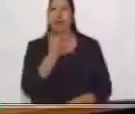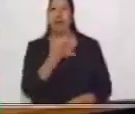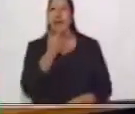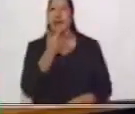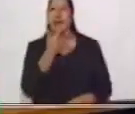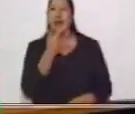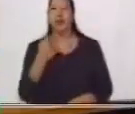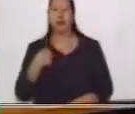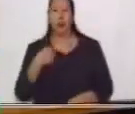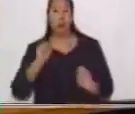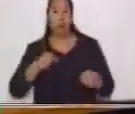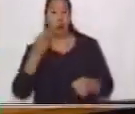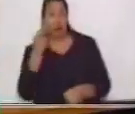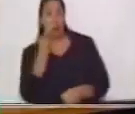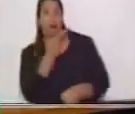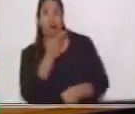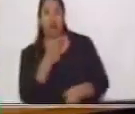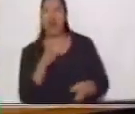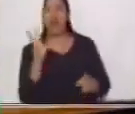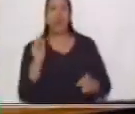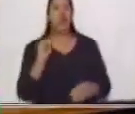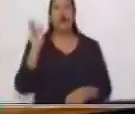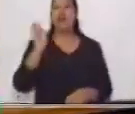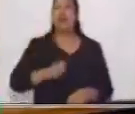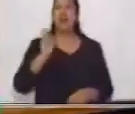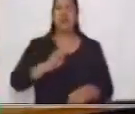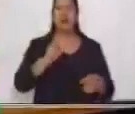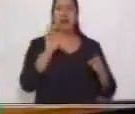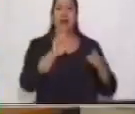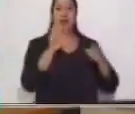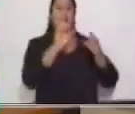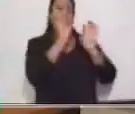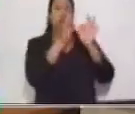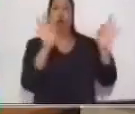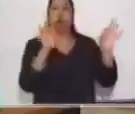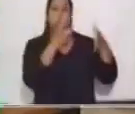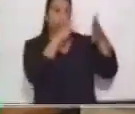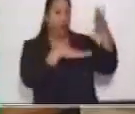necesidad que me den un texto, sino que con lo que estoy observando puedo interpretar.